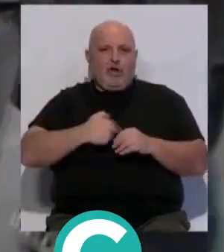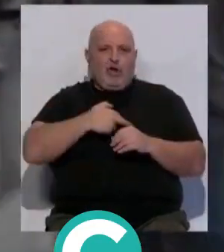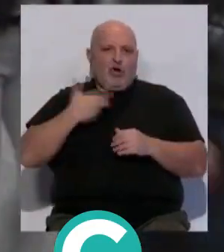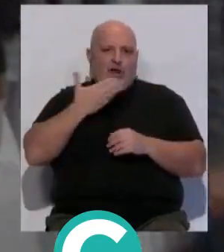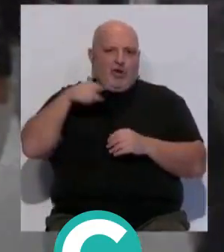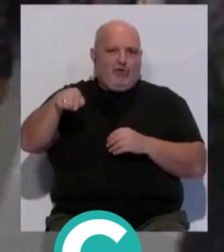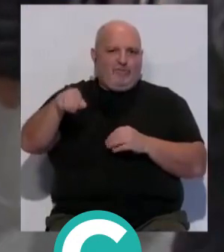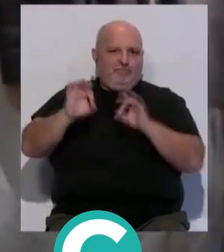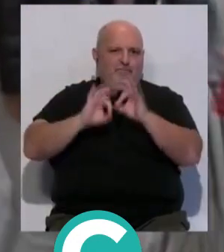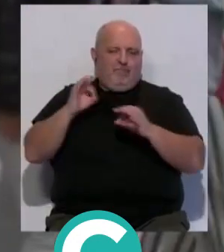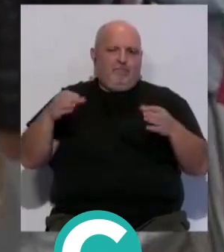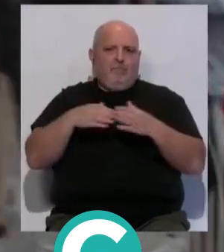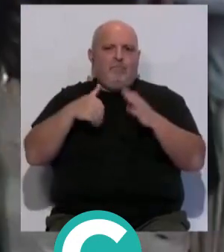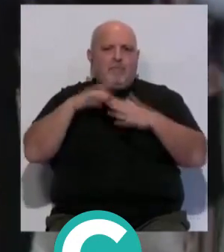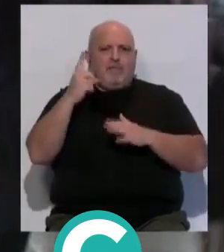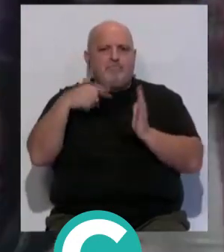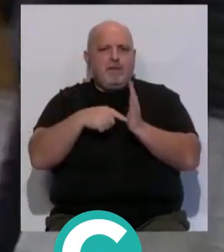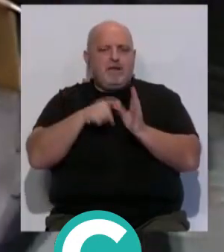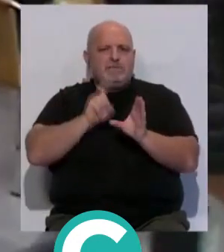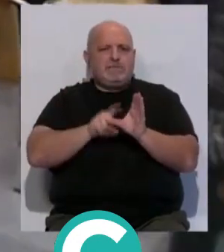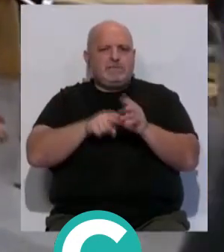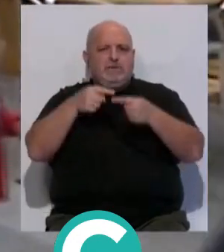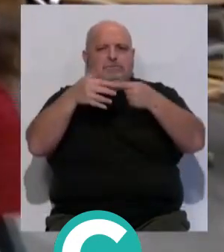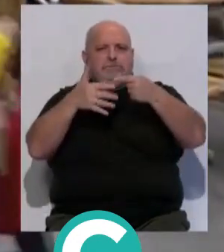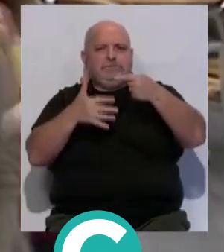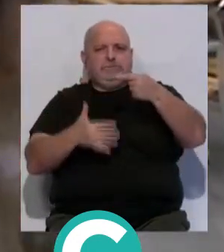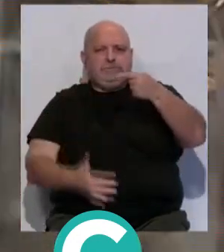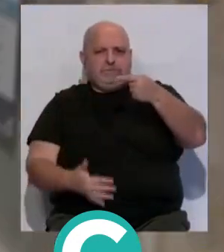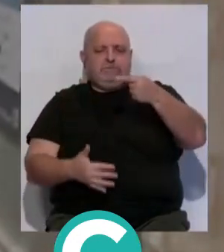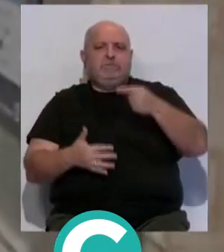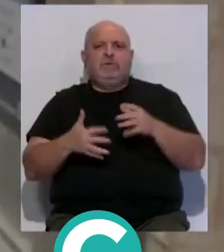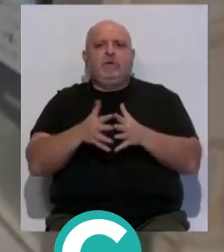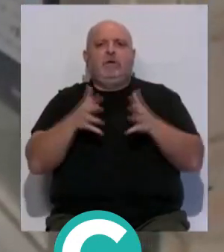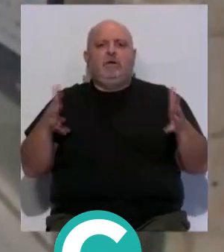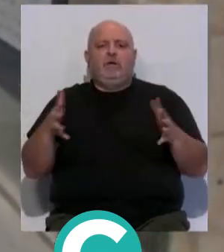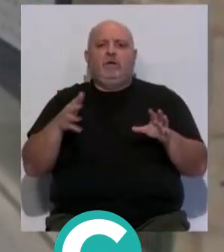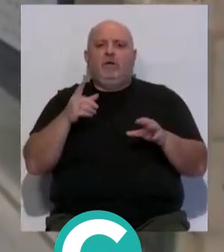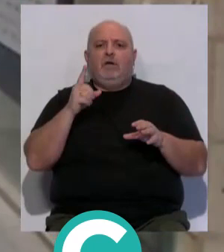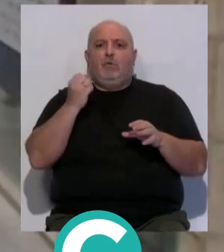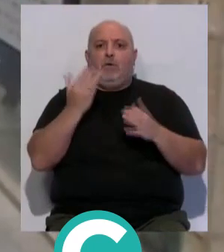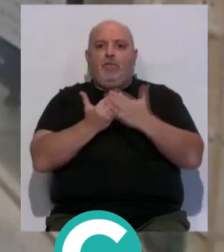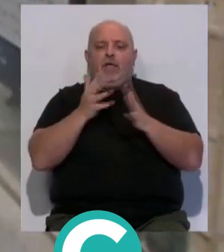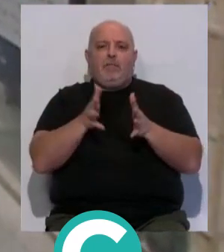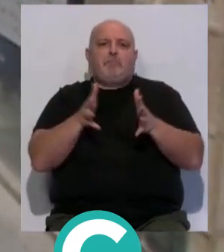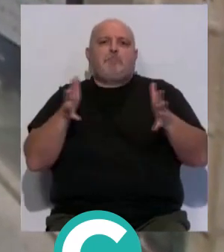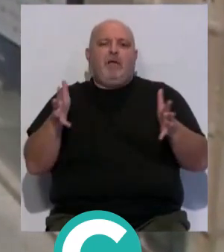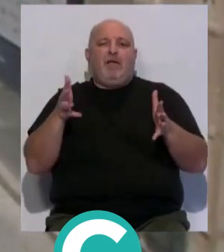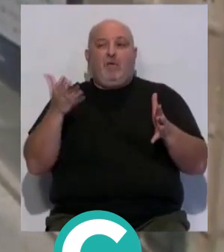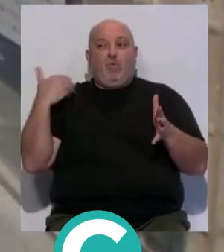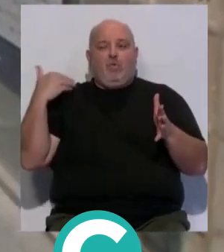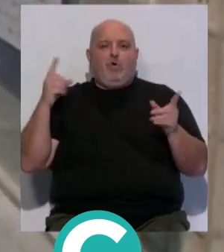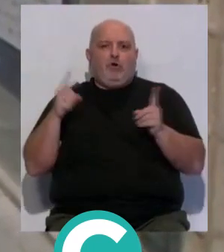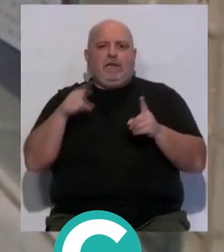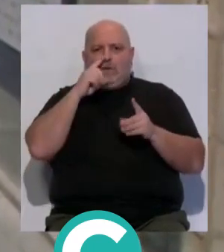Román. Más de un millar de participantes se han inscrito en este evento que ha aumentado el número de días respecto de ediciones